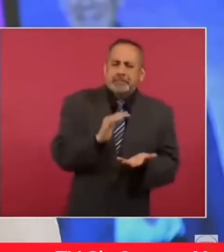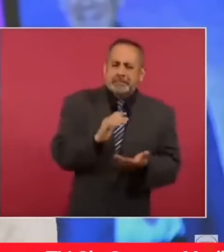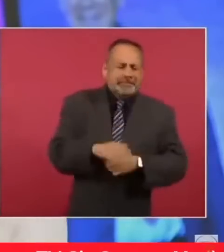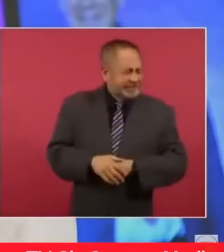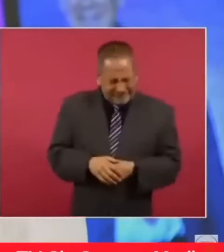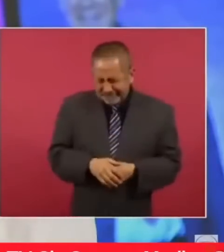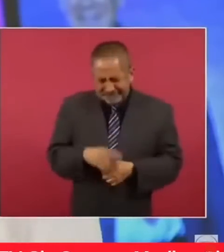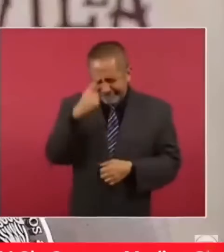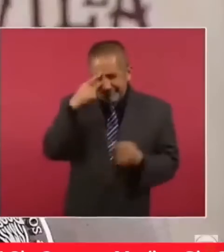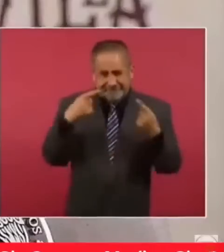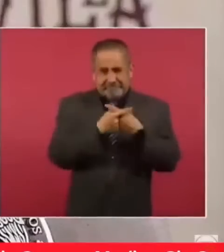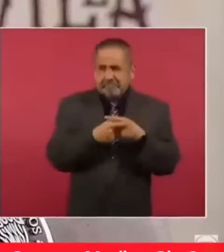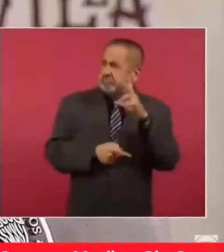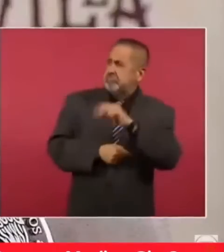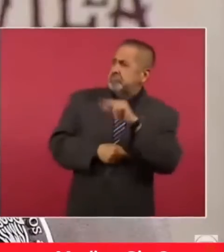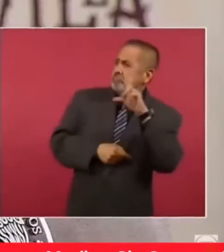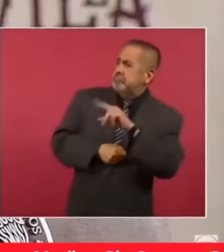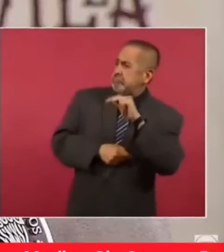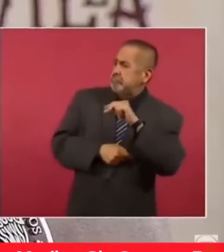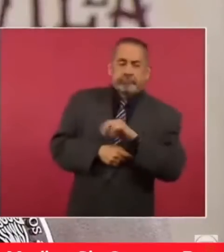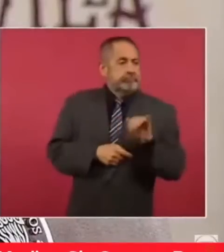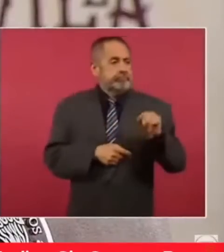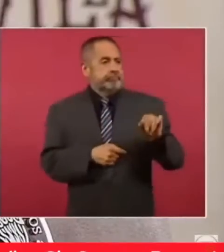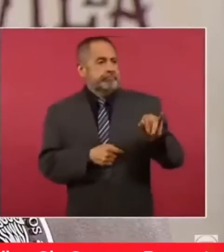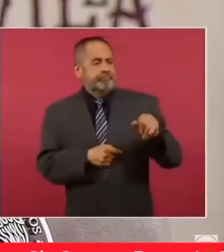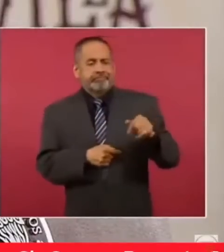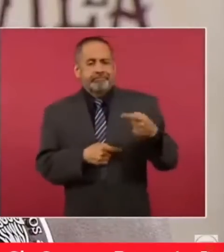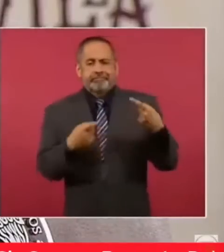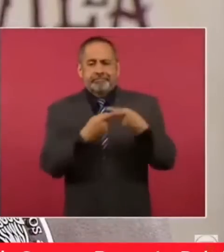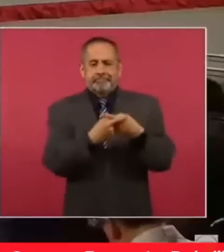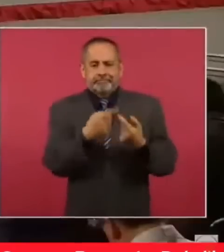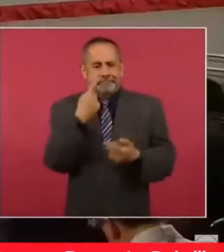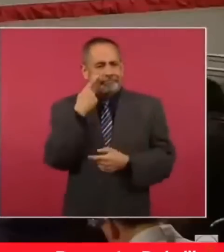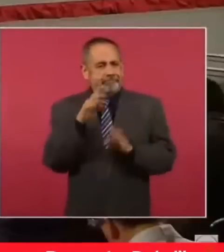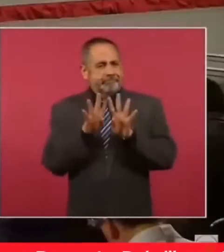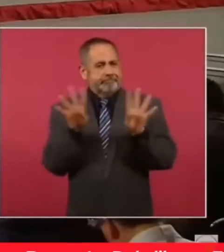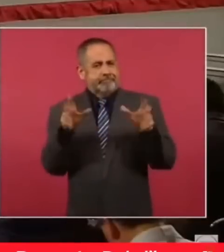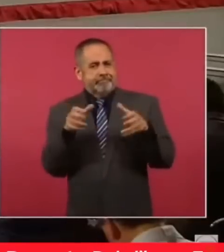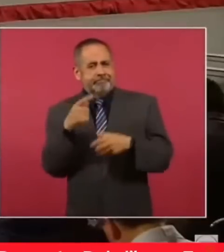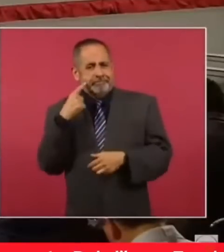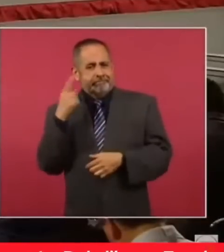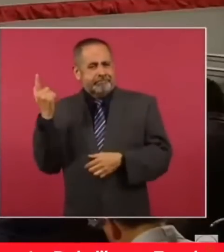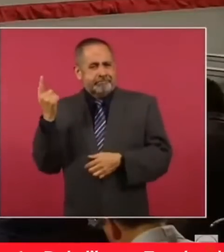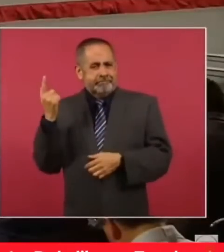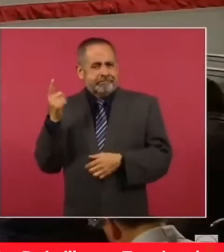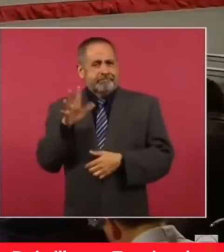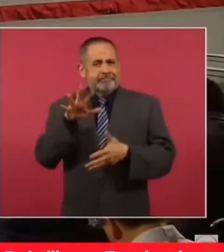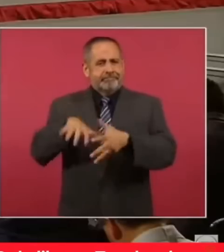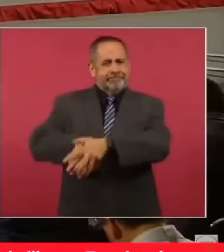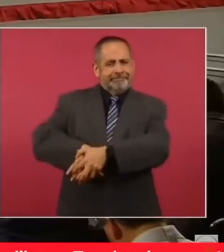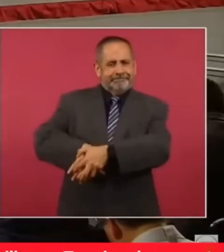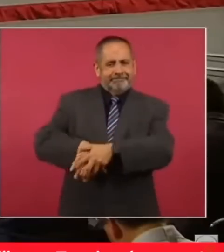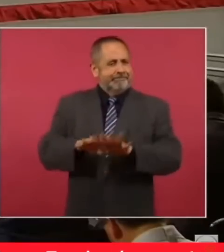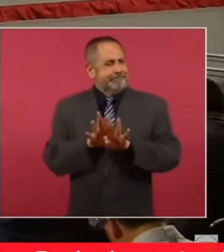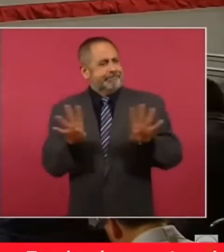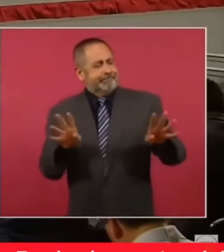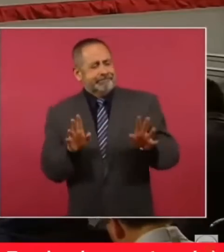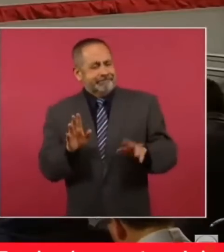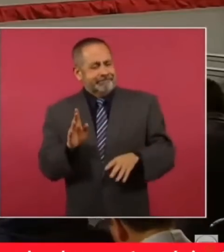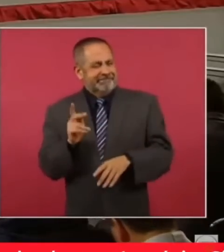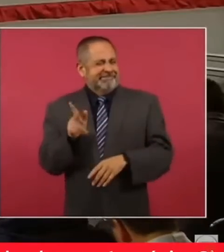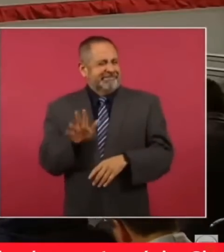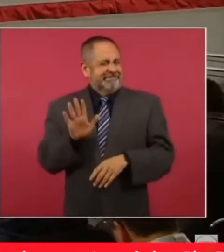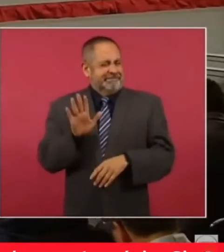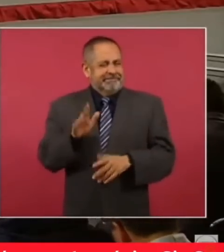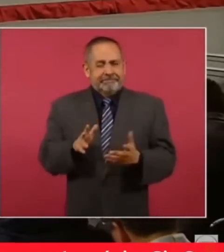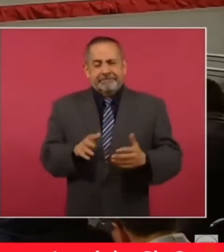es la incongruencia de la oposición. Aquí los vemos a todos juntos, casi agarrados de la mano. Y mientras, los